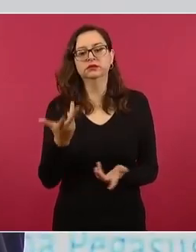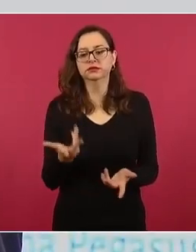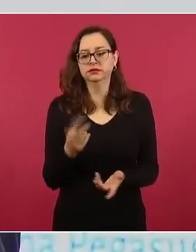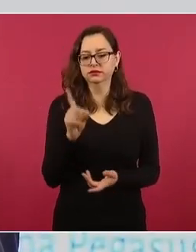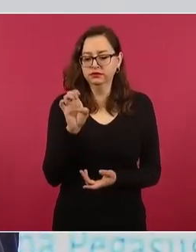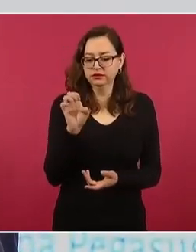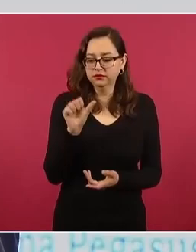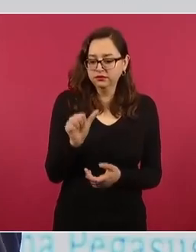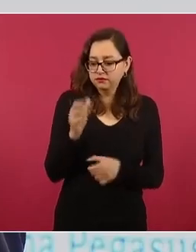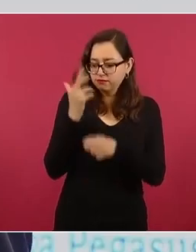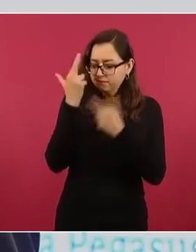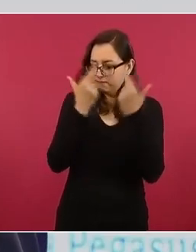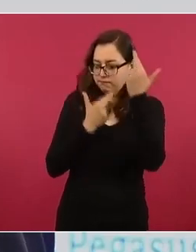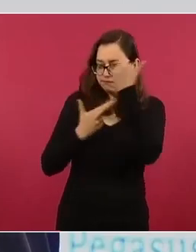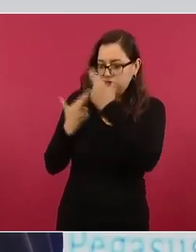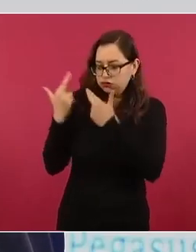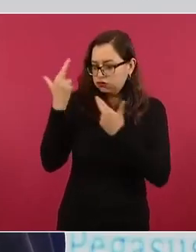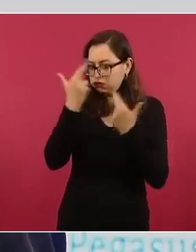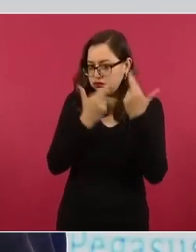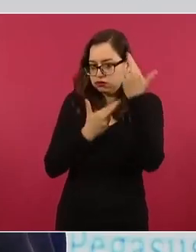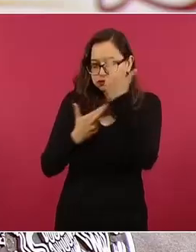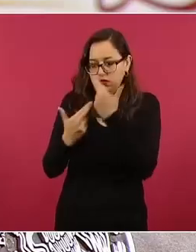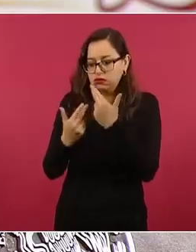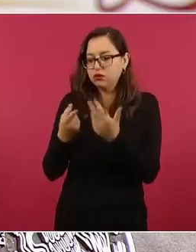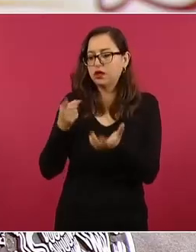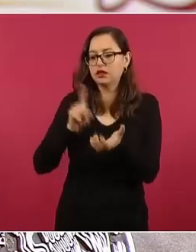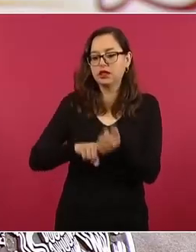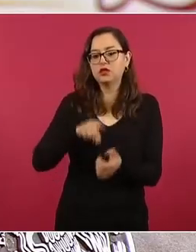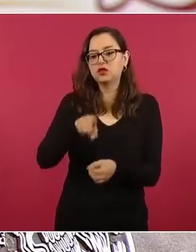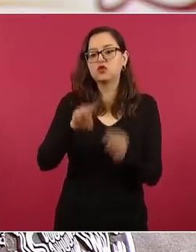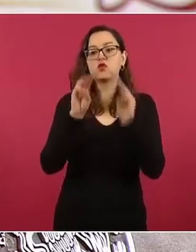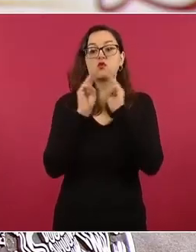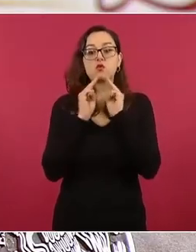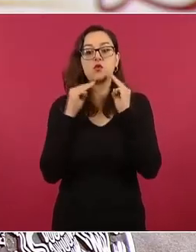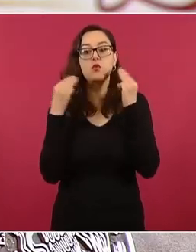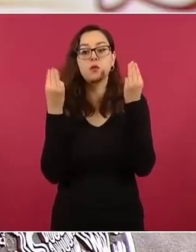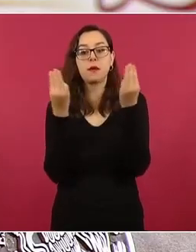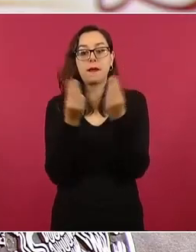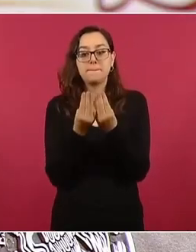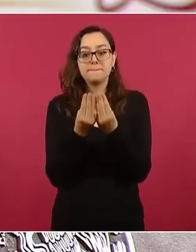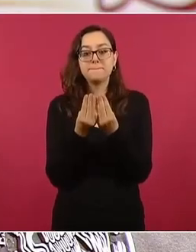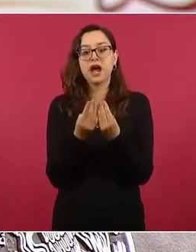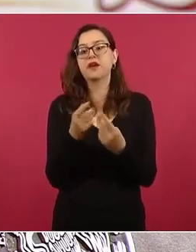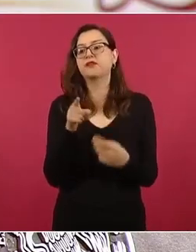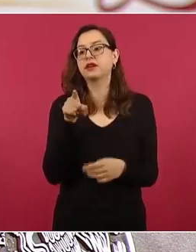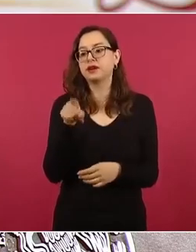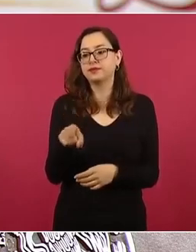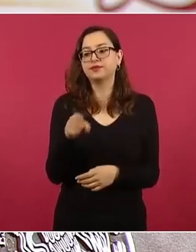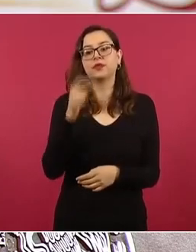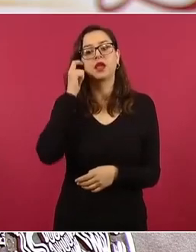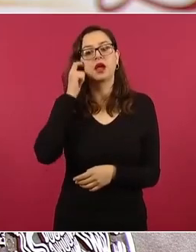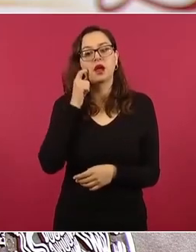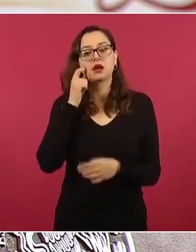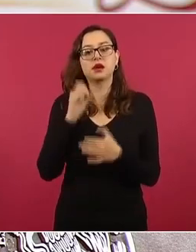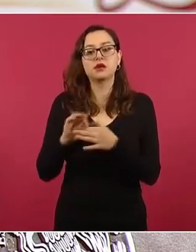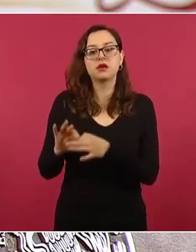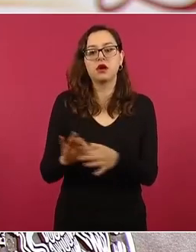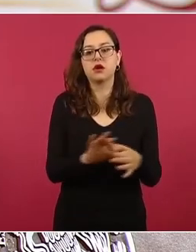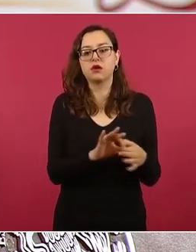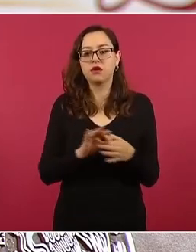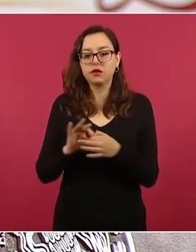DEA realizó en ese país a las actividades de Guerreros Unidos en el tráfico de drogas hacia Chicago, las intervenciones